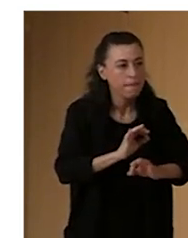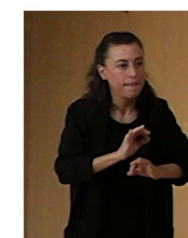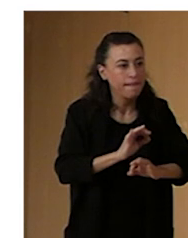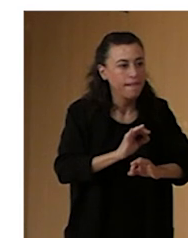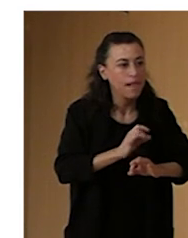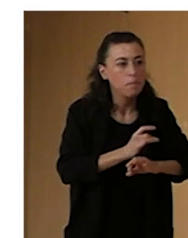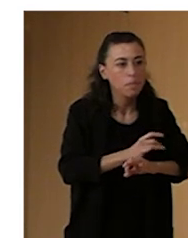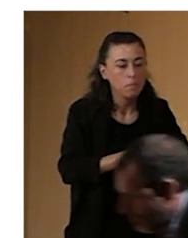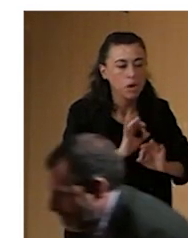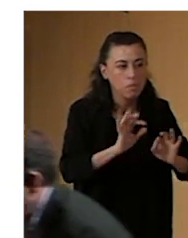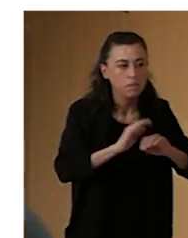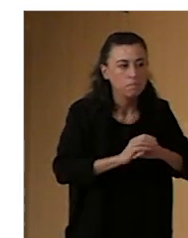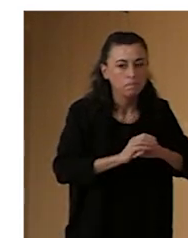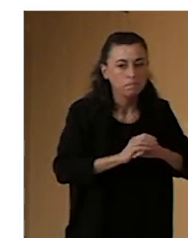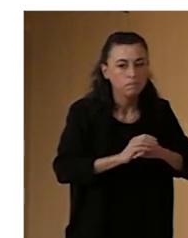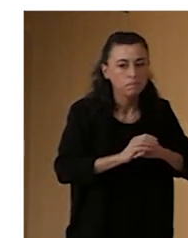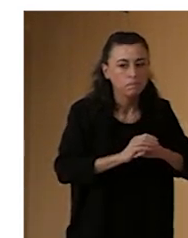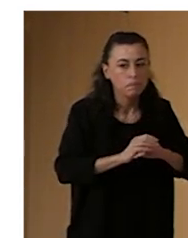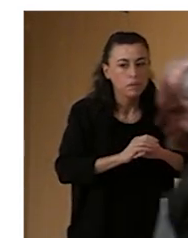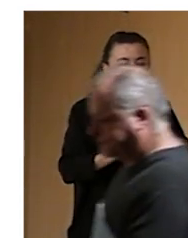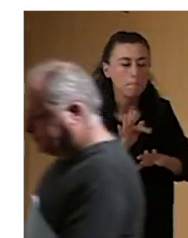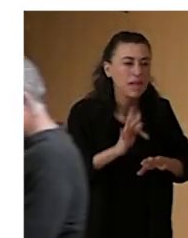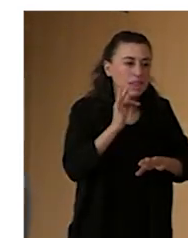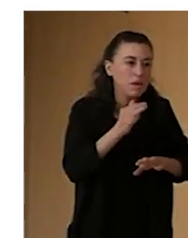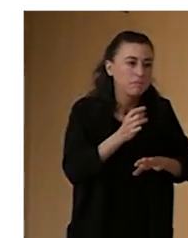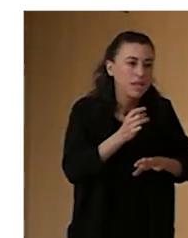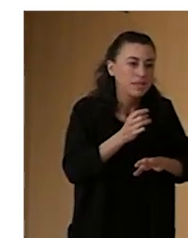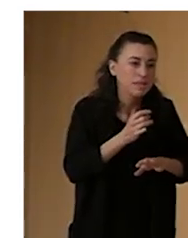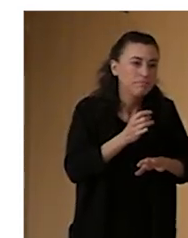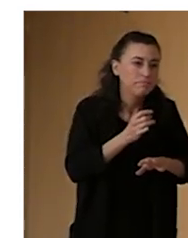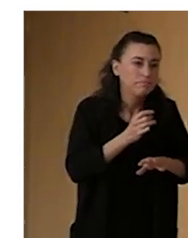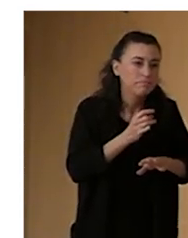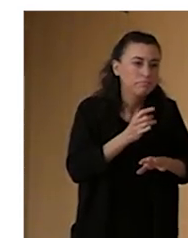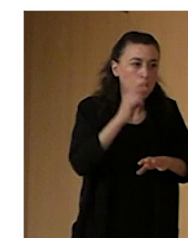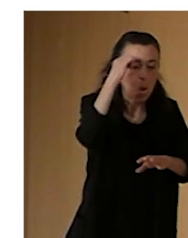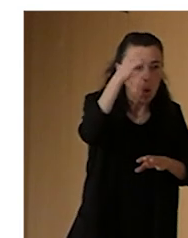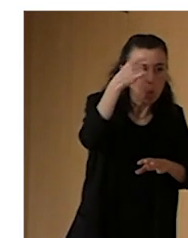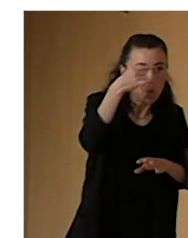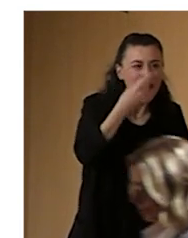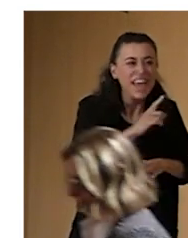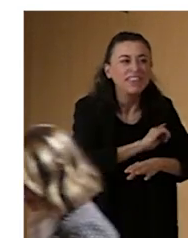casilla era eventos culturales y deportivos, o sea que todavía el dato a lo mejor era menor.